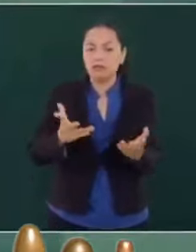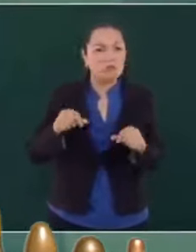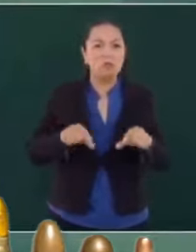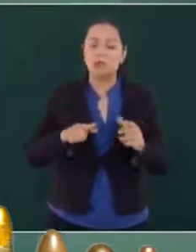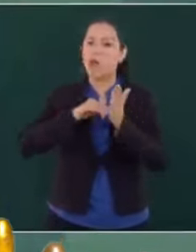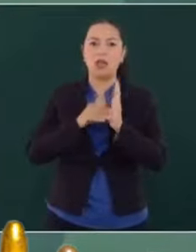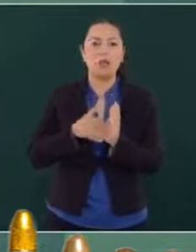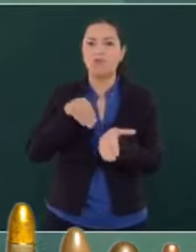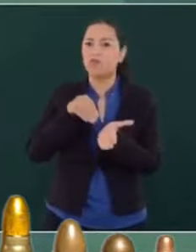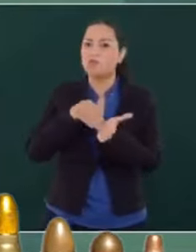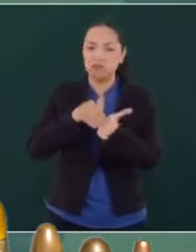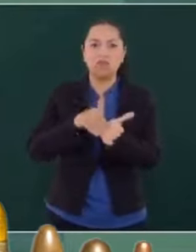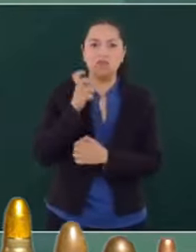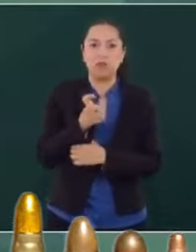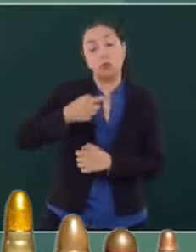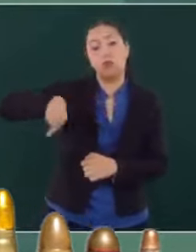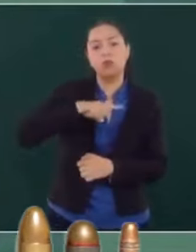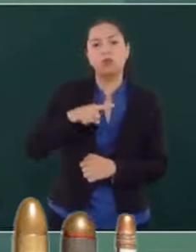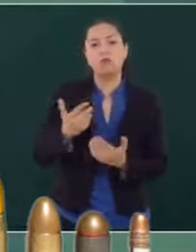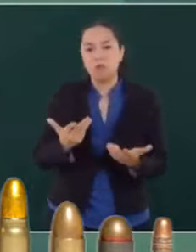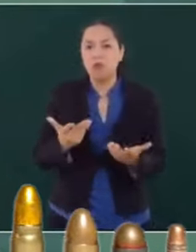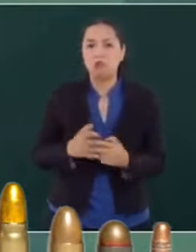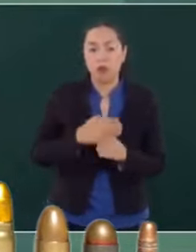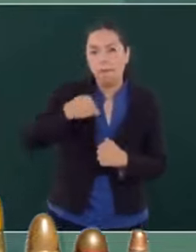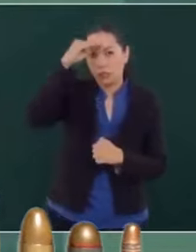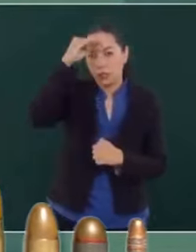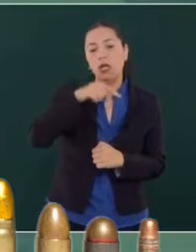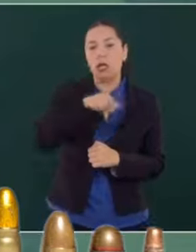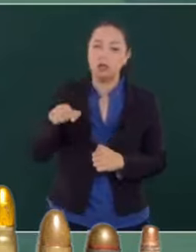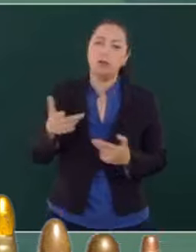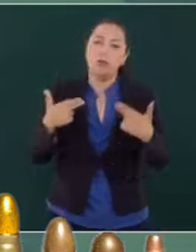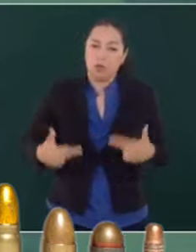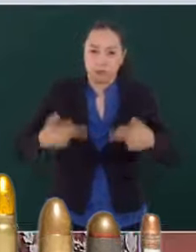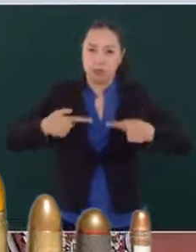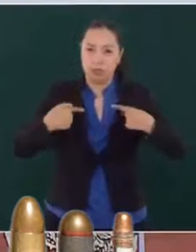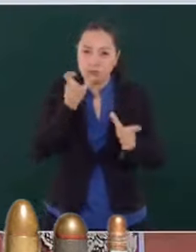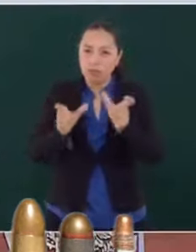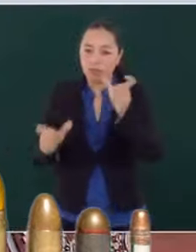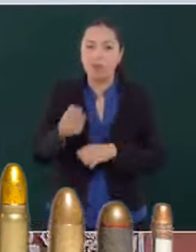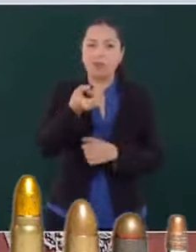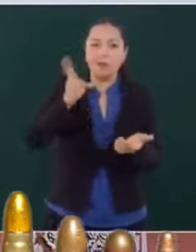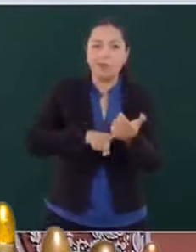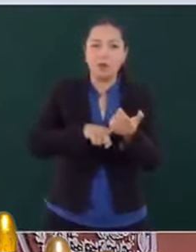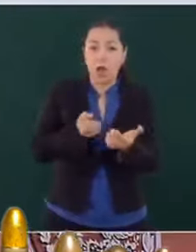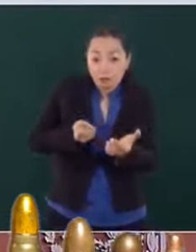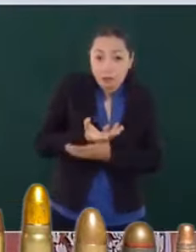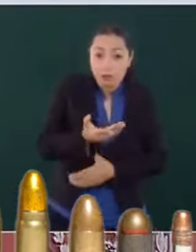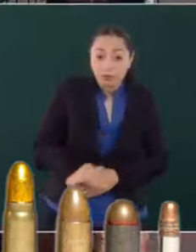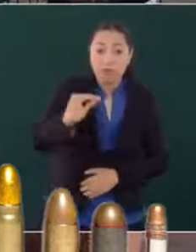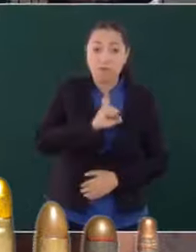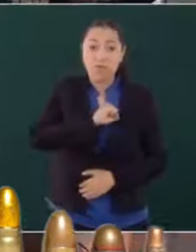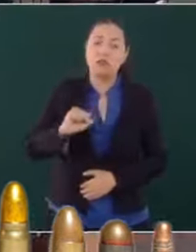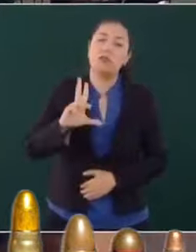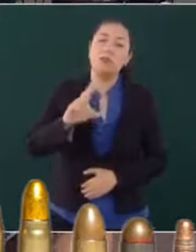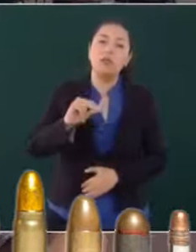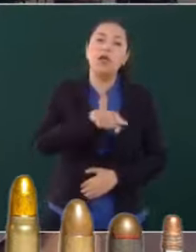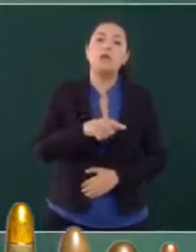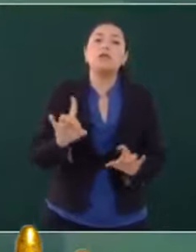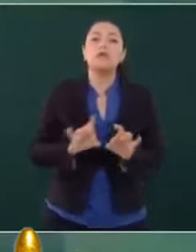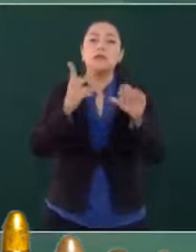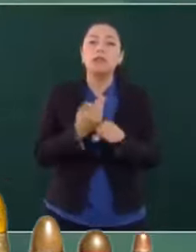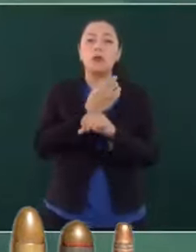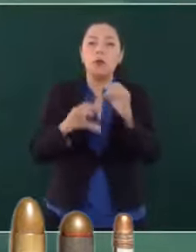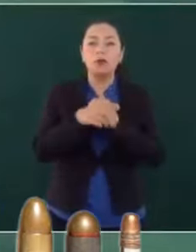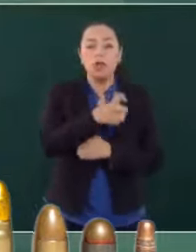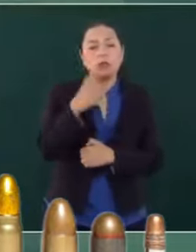la misma estrategia. Nosotros consideramos que los seres humanos no nacemos malos. Son las circunstancias las que